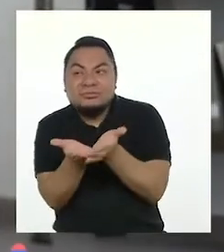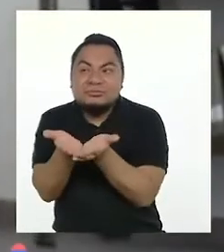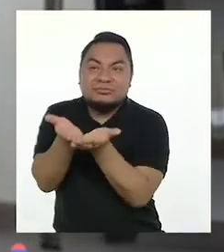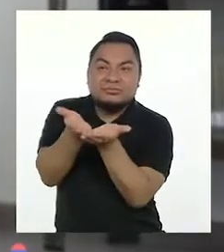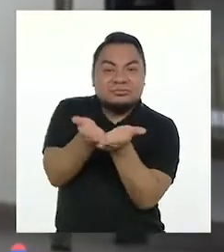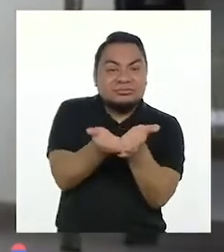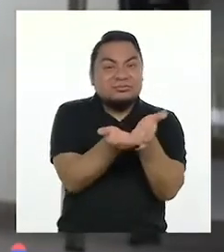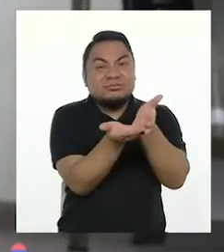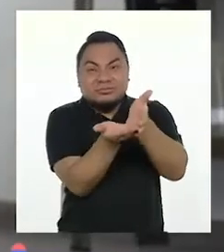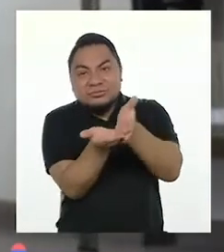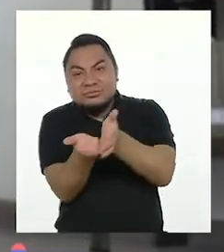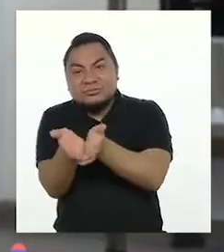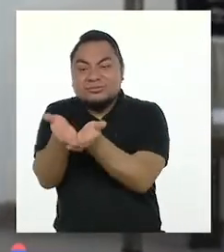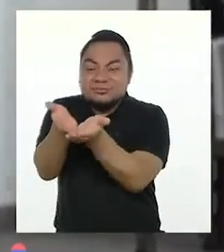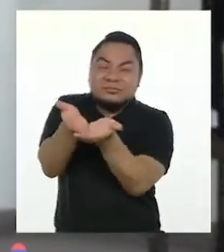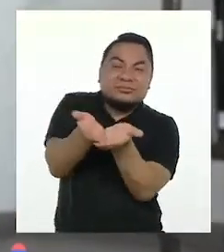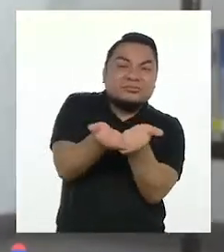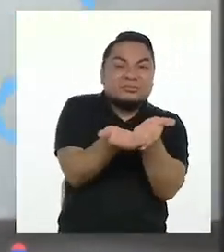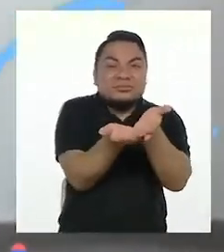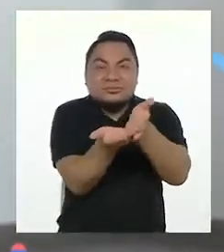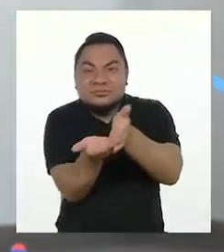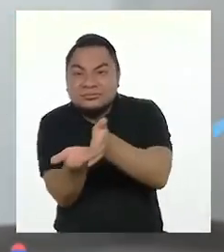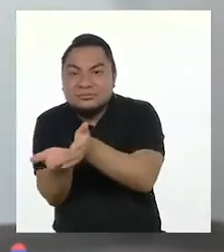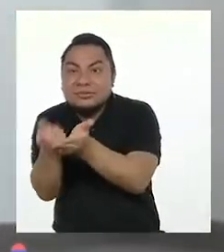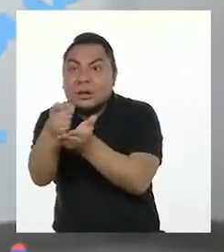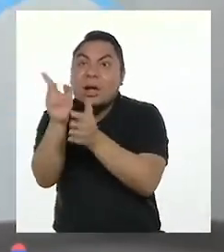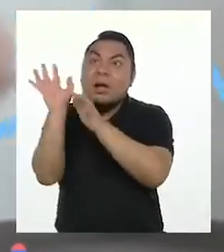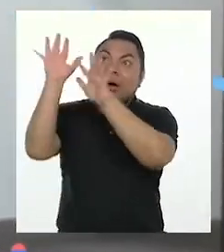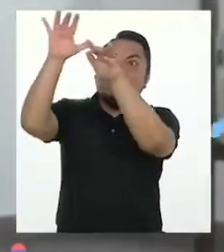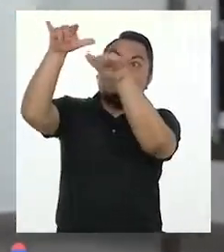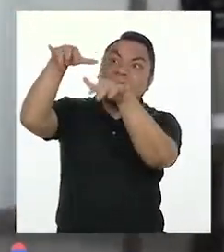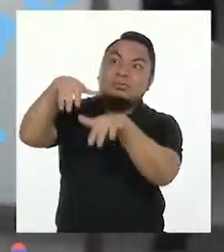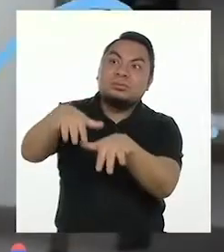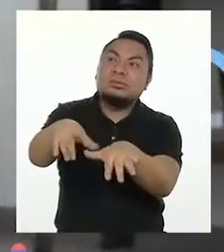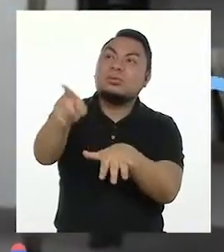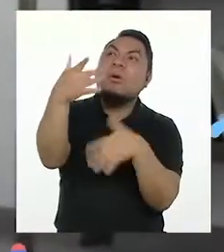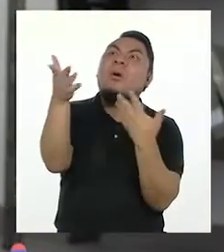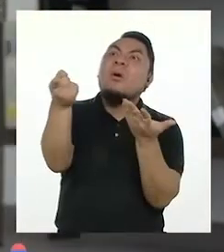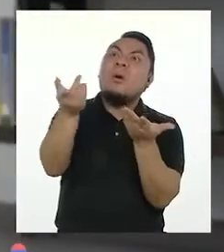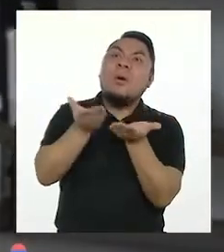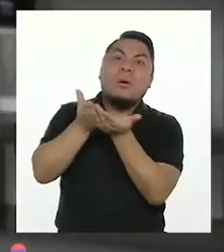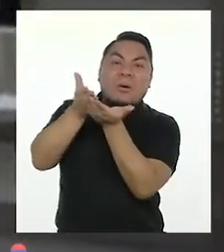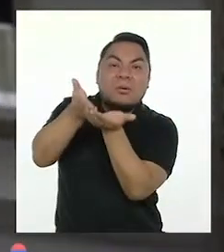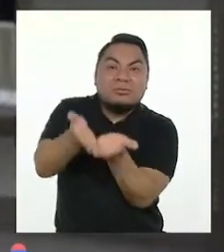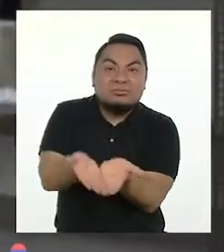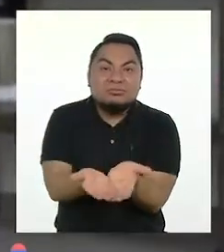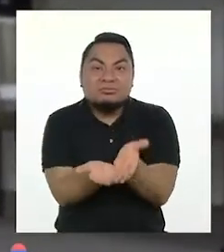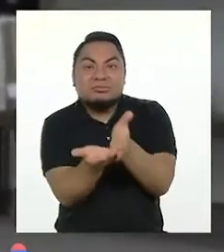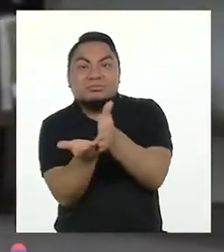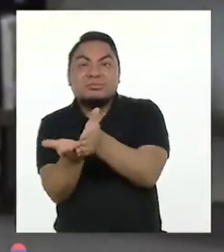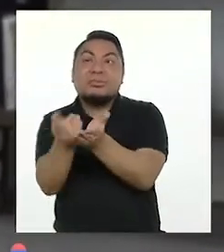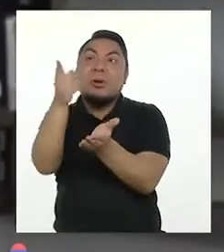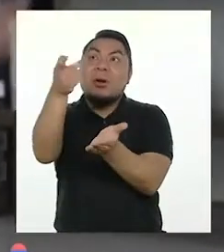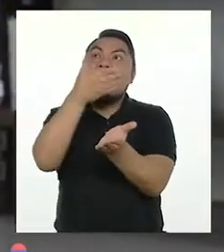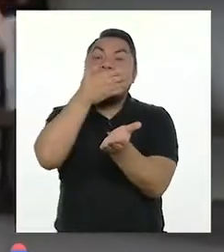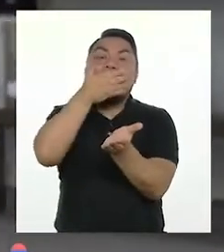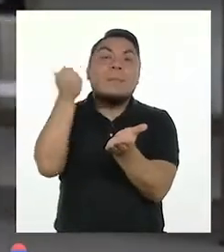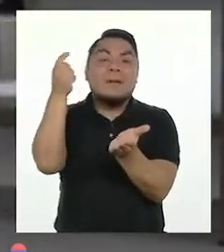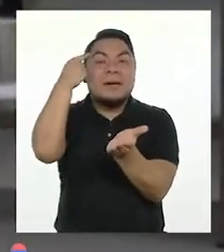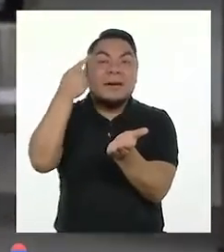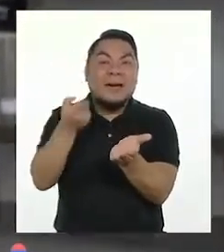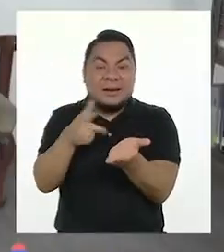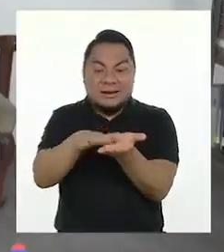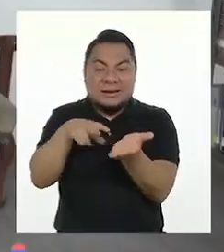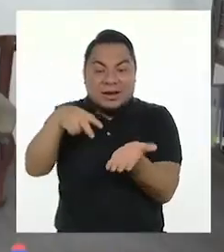¡Uh-hú! ¡Ey! ¿Y esas olas? ¿De dónde aparecieron? ¡Oh! ¡Las olas! ¡Mejor nos subimos a nuestra